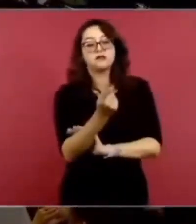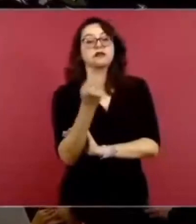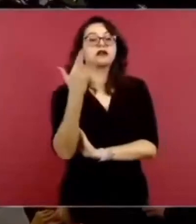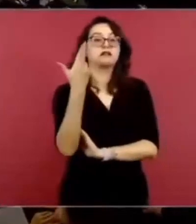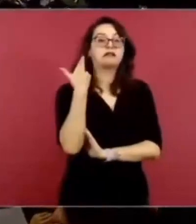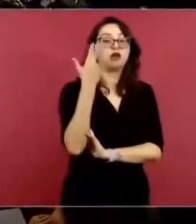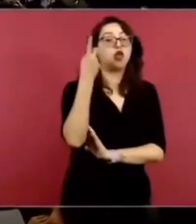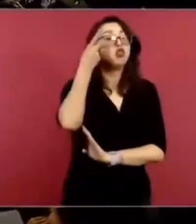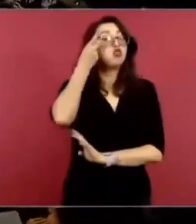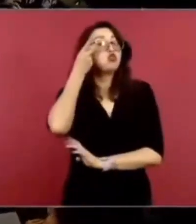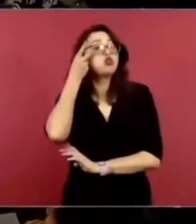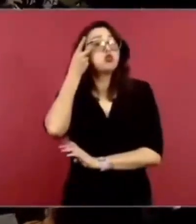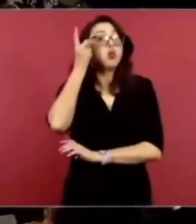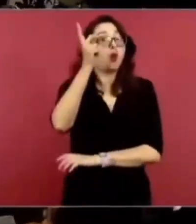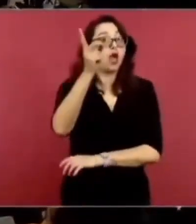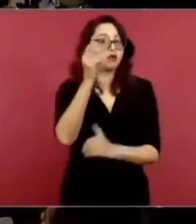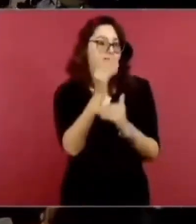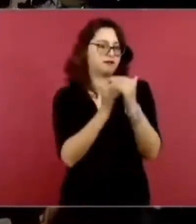pues todos